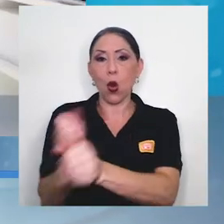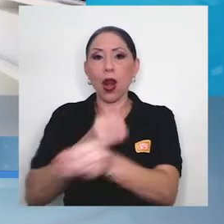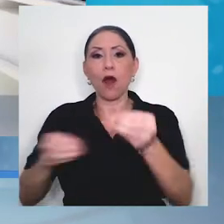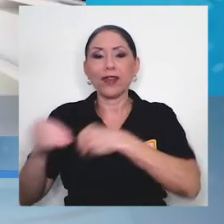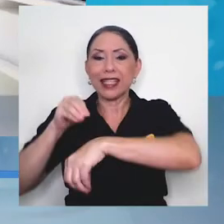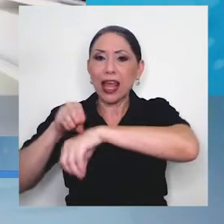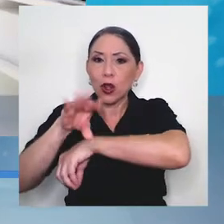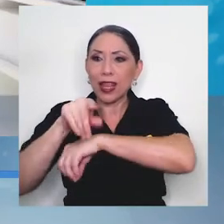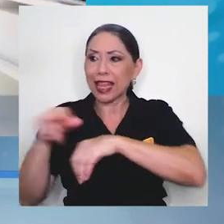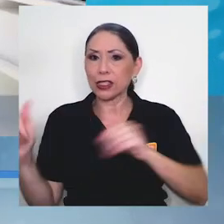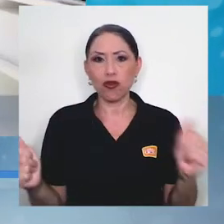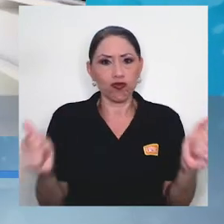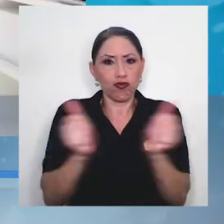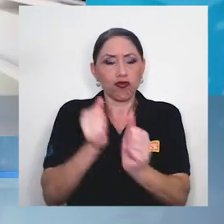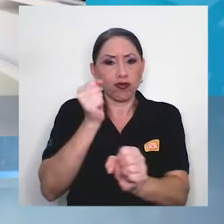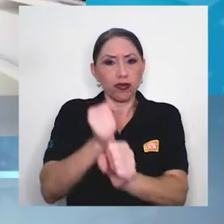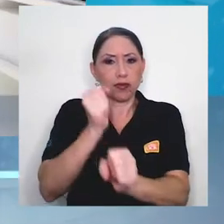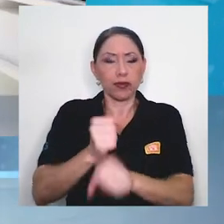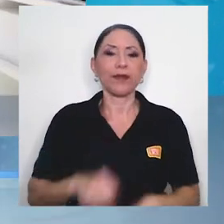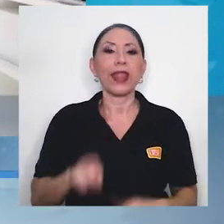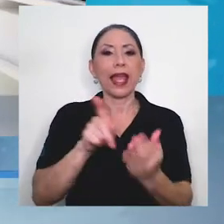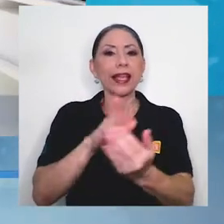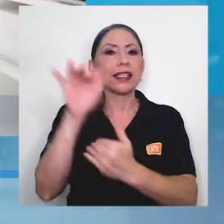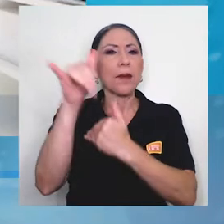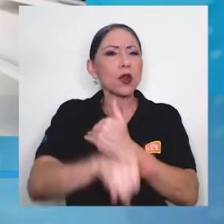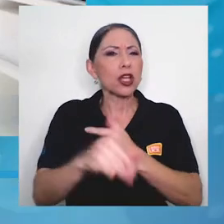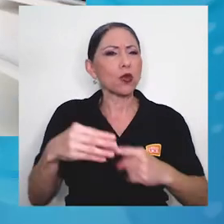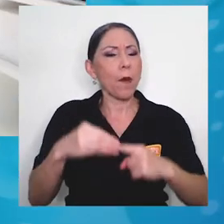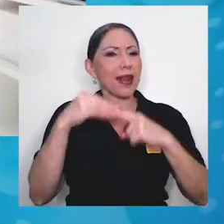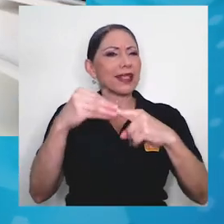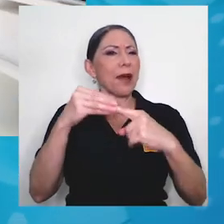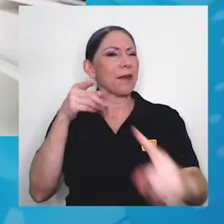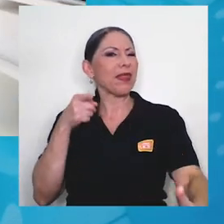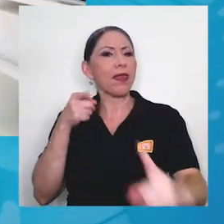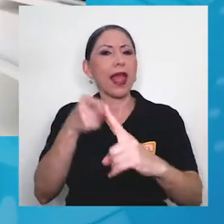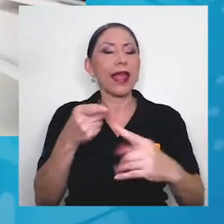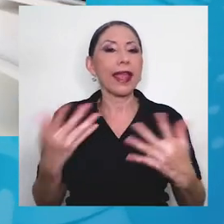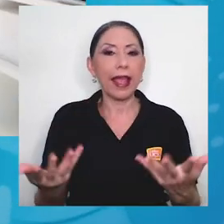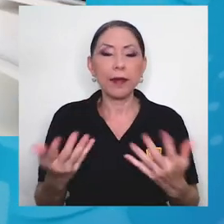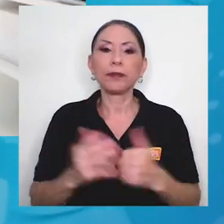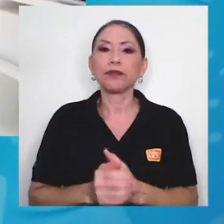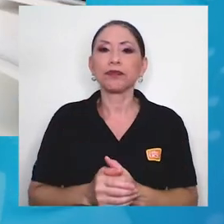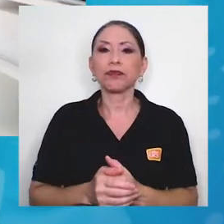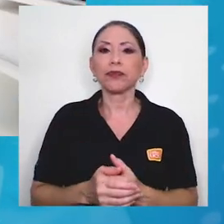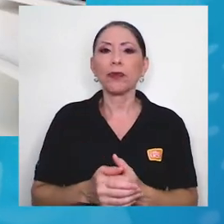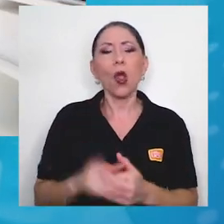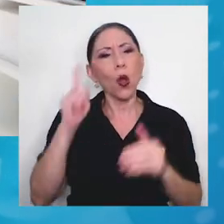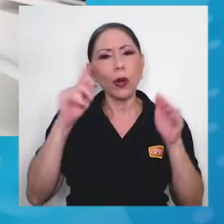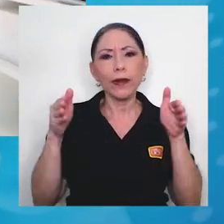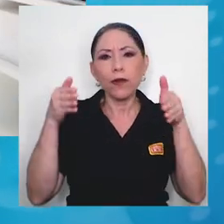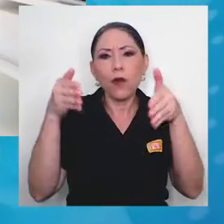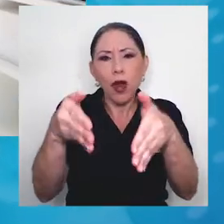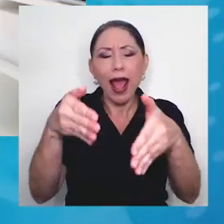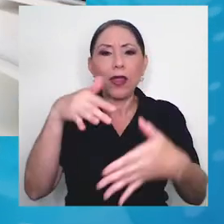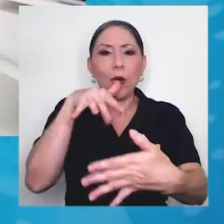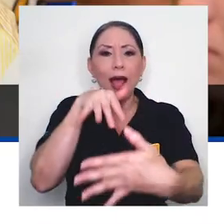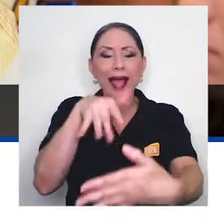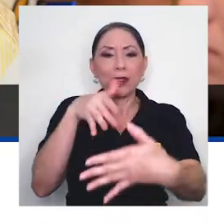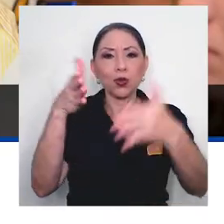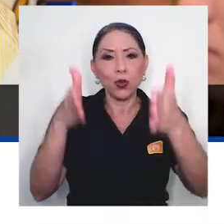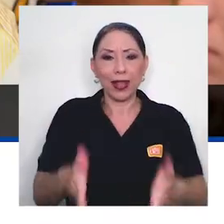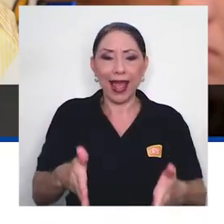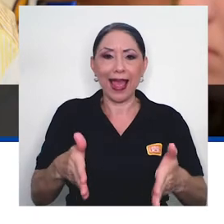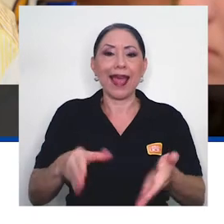de orientación. El proyecto estaba basado principalmente en que, o enfocado a la población estudiantil